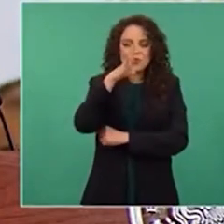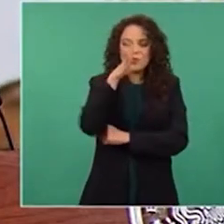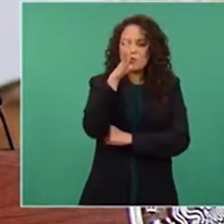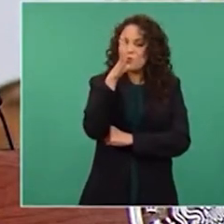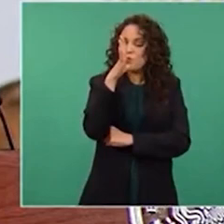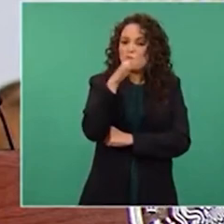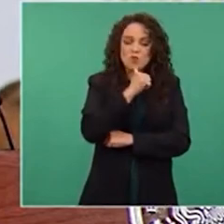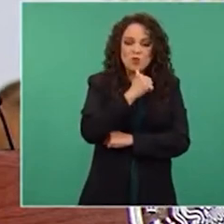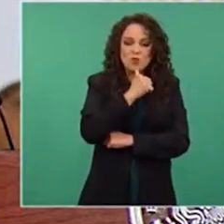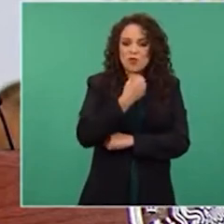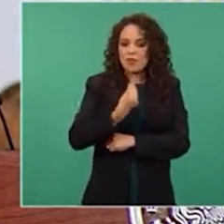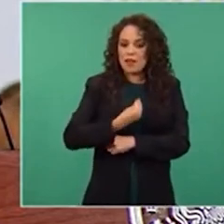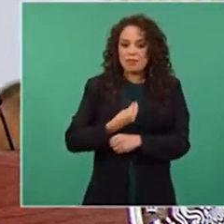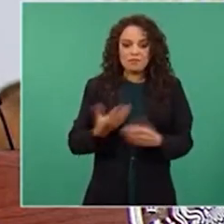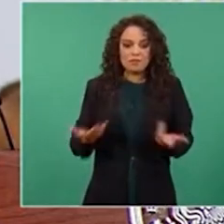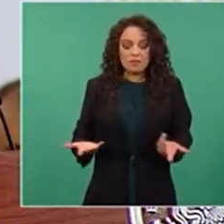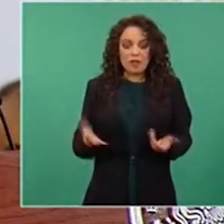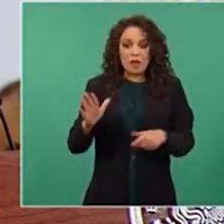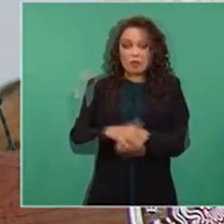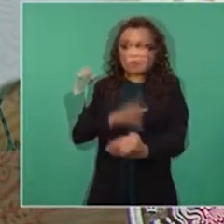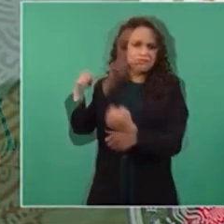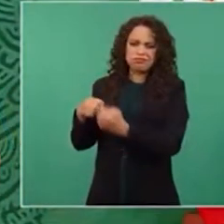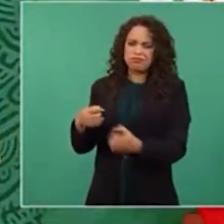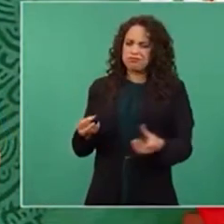Además, engañaron mucho.